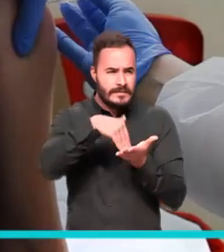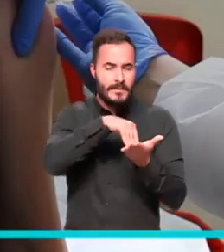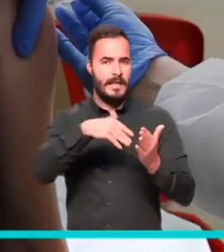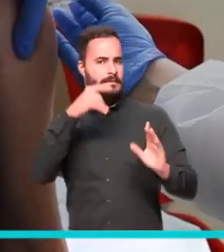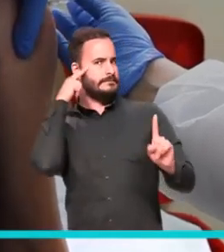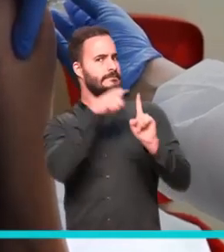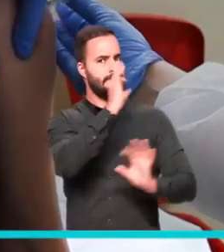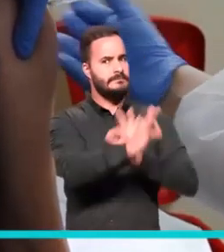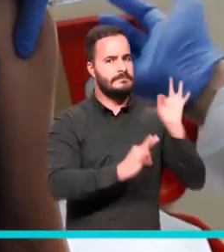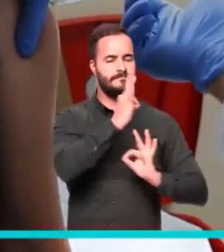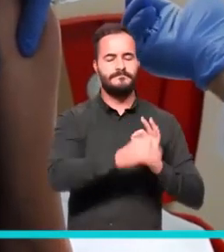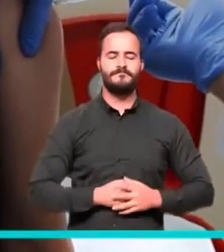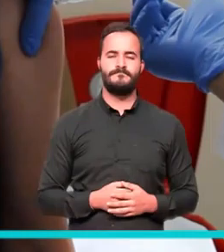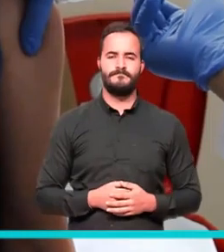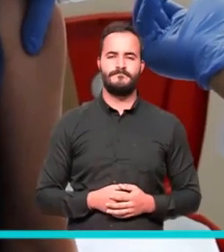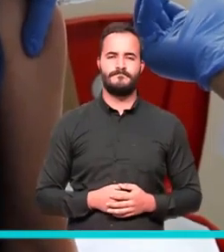mayor riesgo.